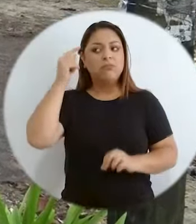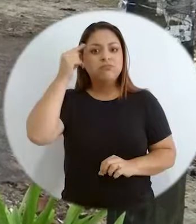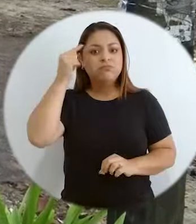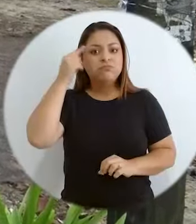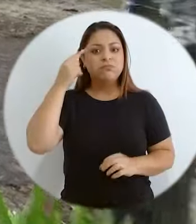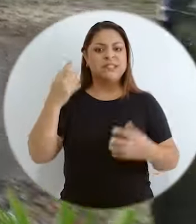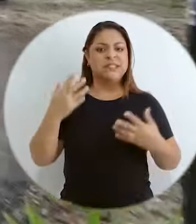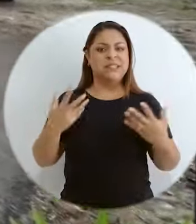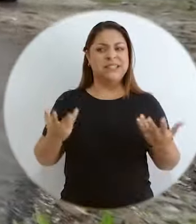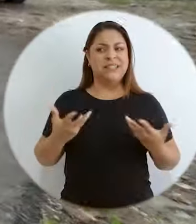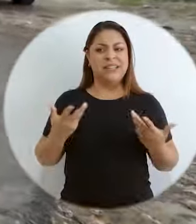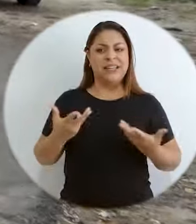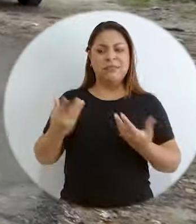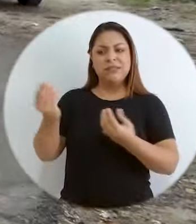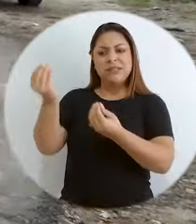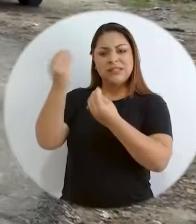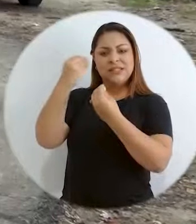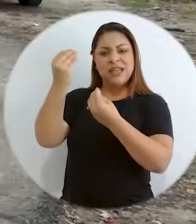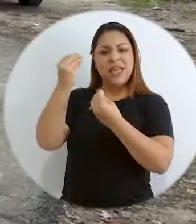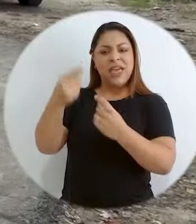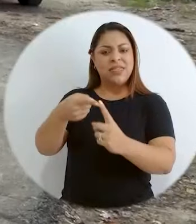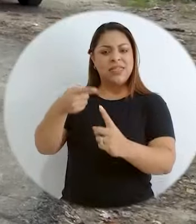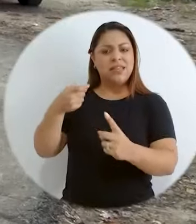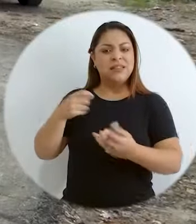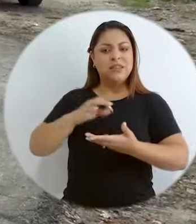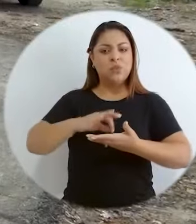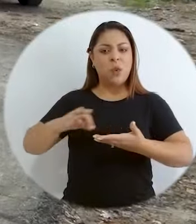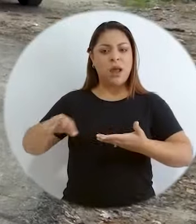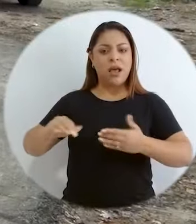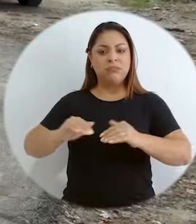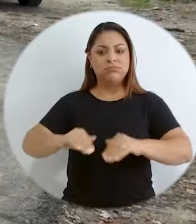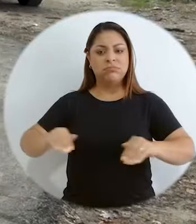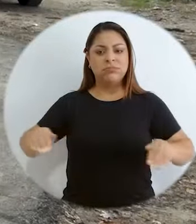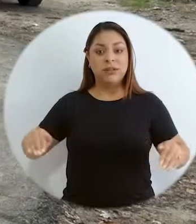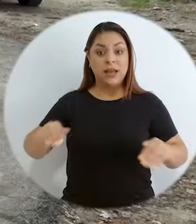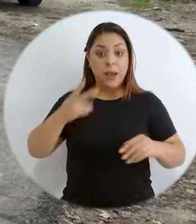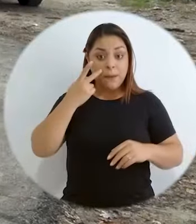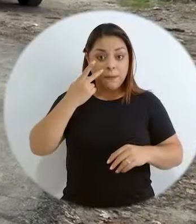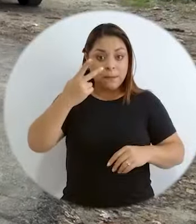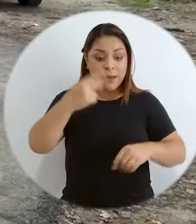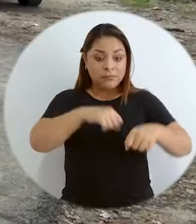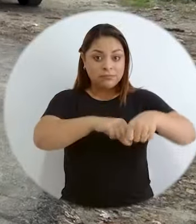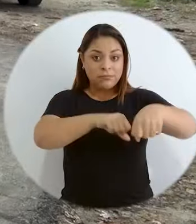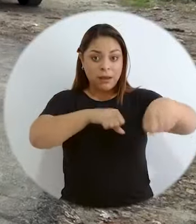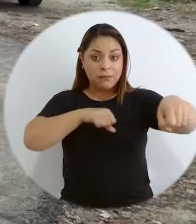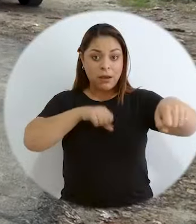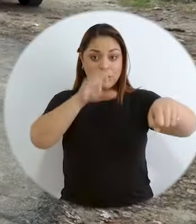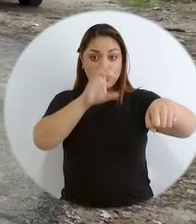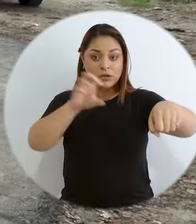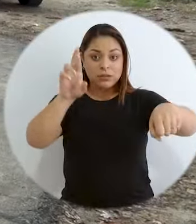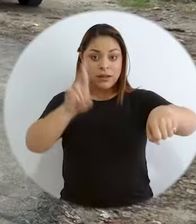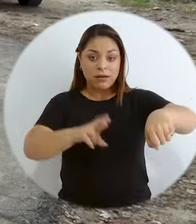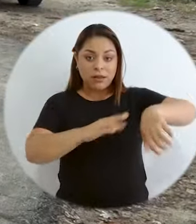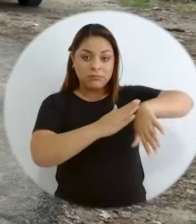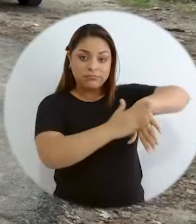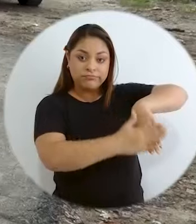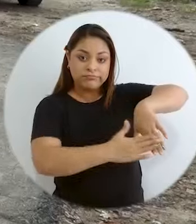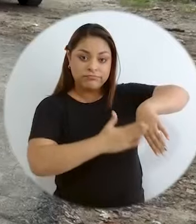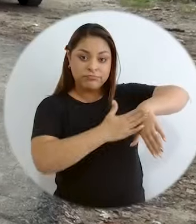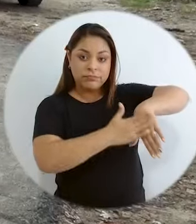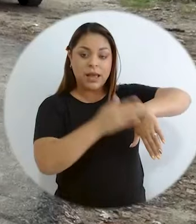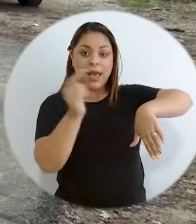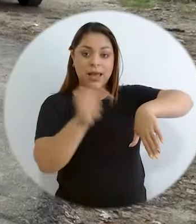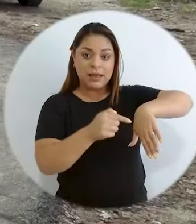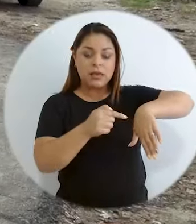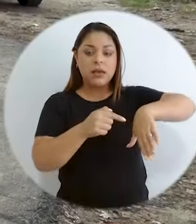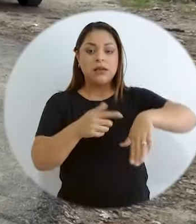reflexiona qué nos enseñan desde la escuela, cuando vemos el mapa de Costa Rica. Y voy a esto porque esa conciencia